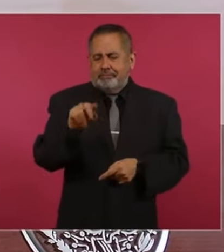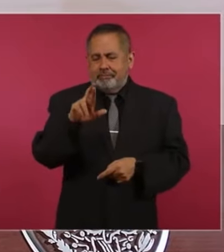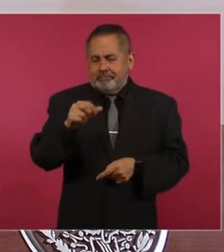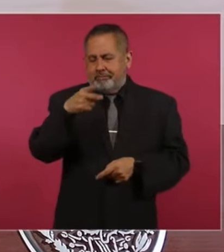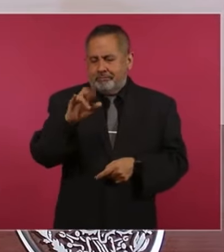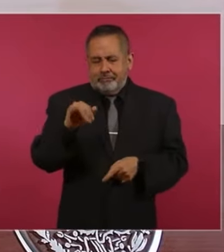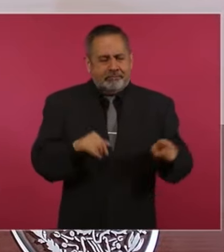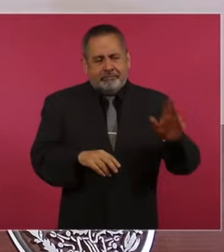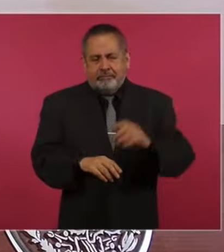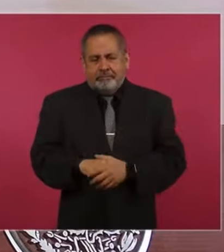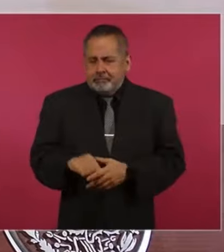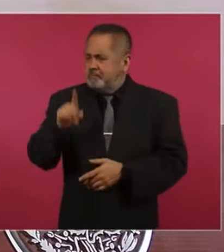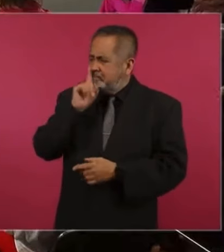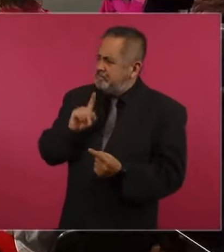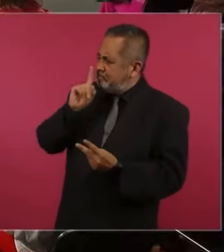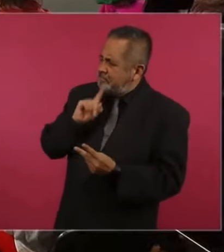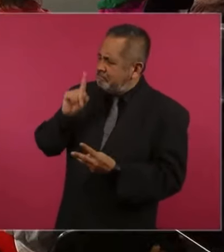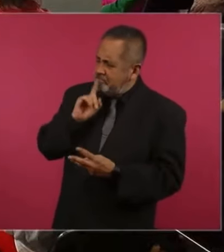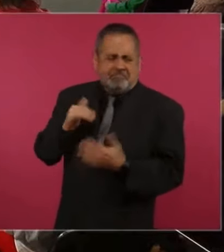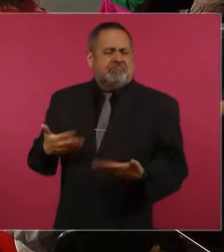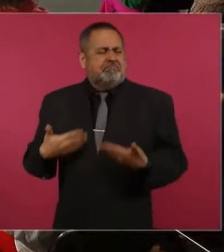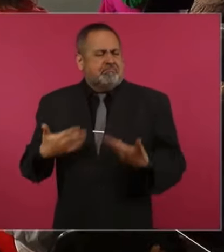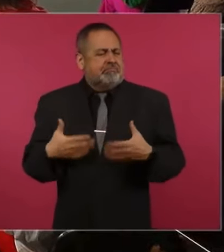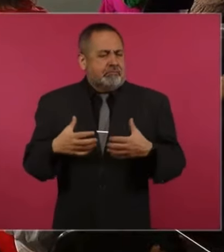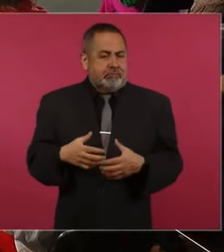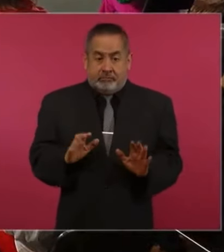mentir, mentir, mentir, mentir, mentir.